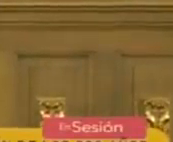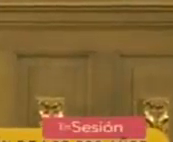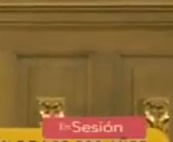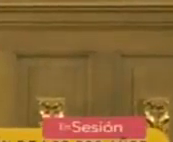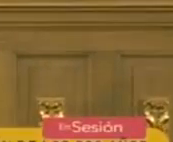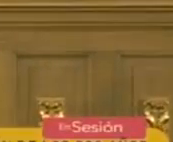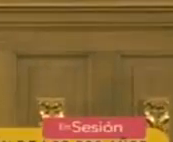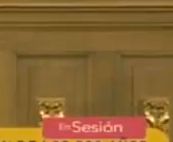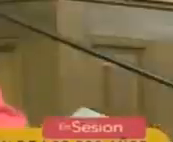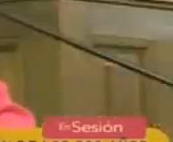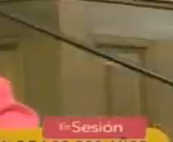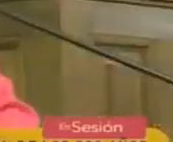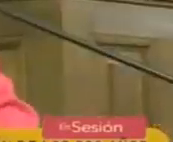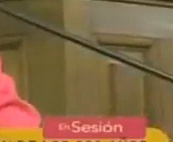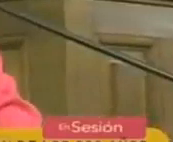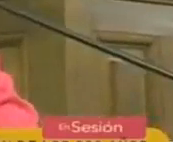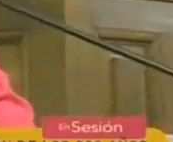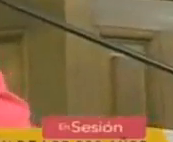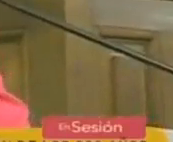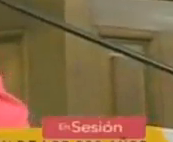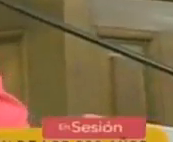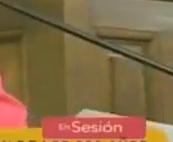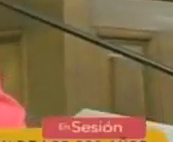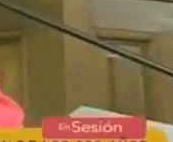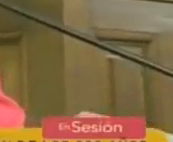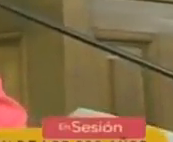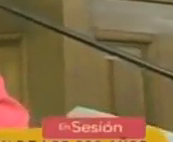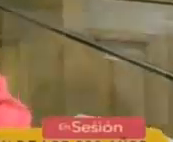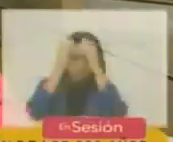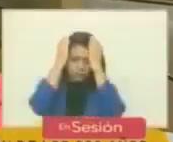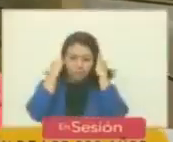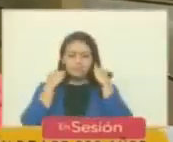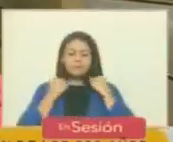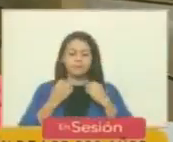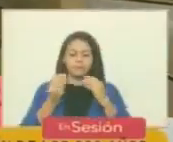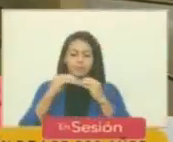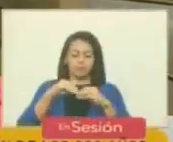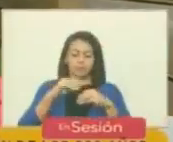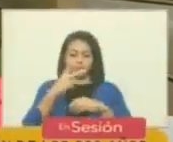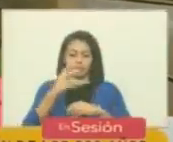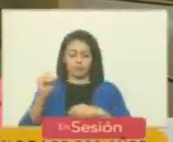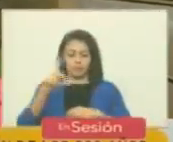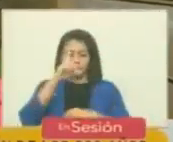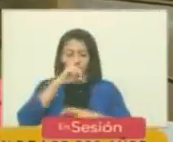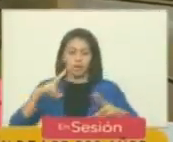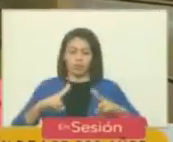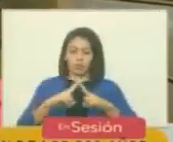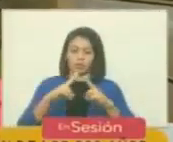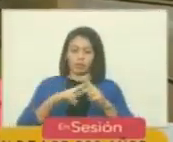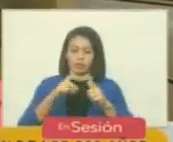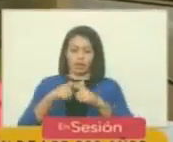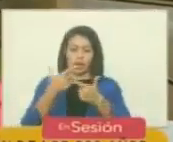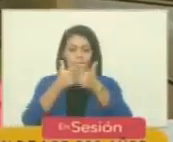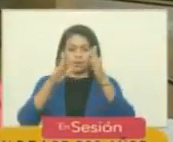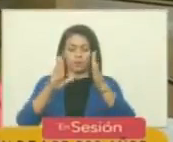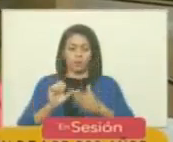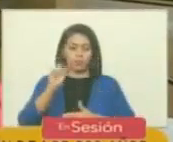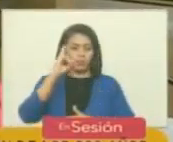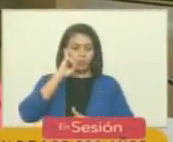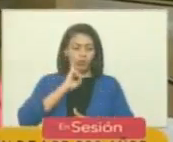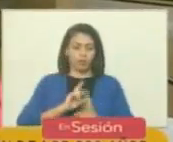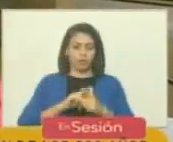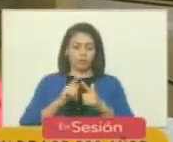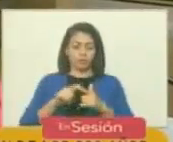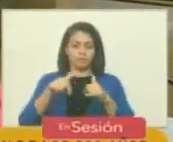Ecaut acuerdo en celebración de los 200 años del encuentro entre el libertador Simón